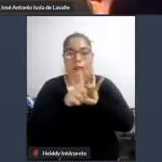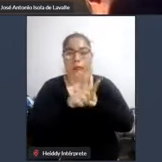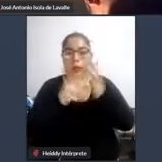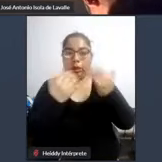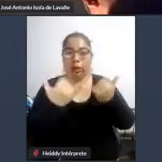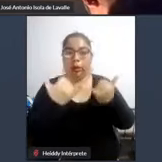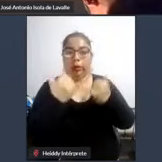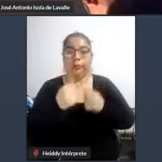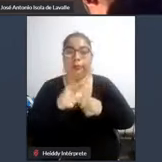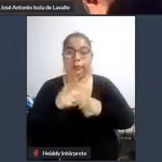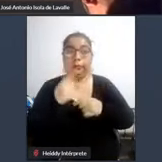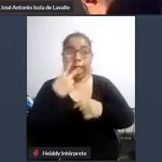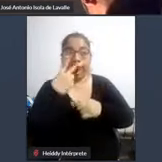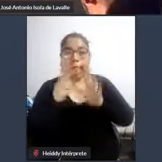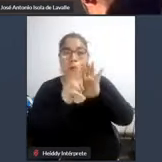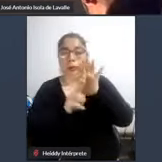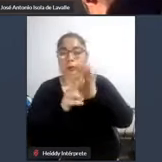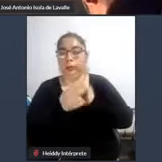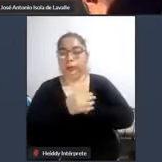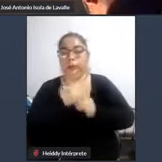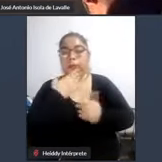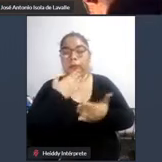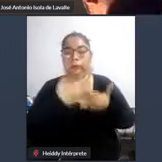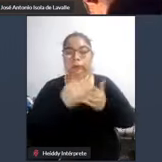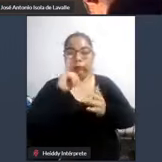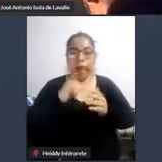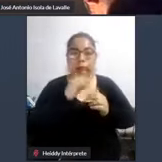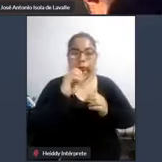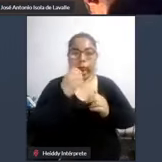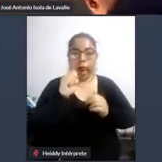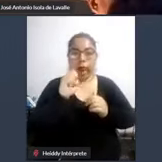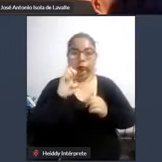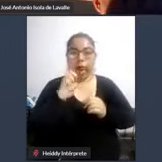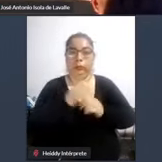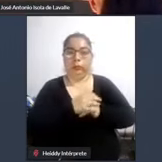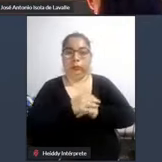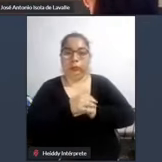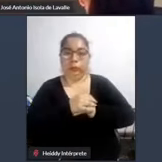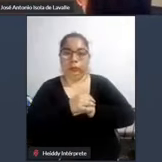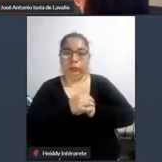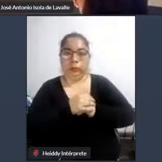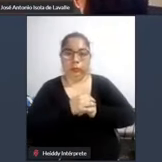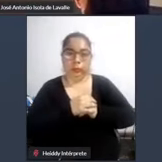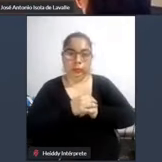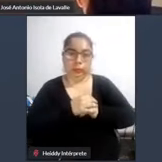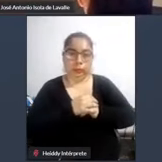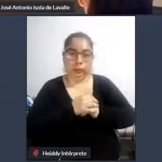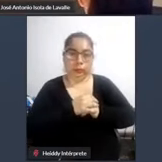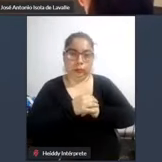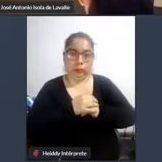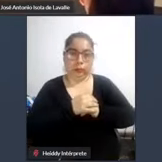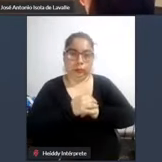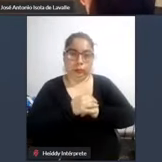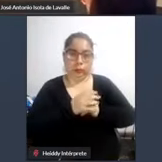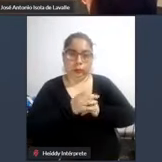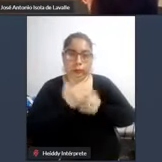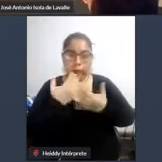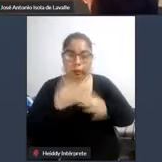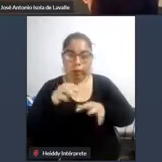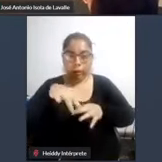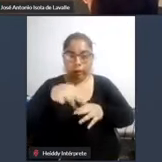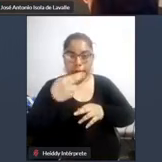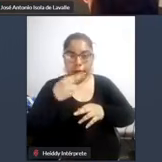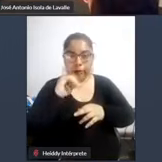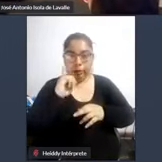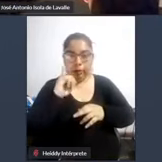está en vigencia agradecemos a José Isola y vamos a dar pase a Marivero Marivero no sé si es que ya solucionaste muchas